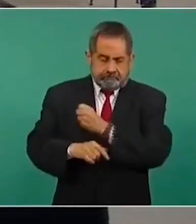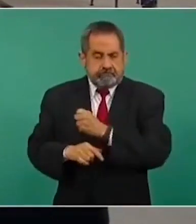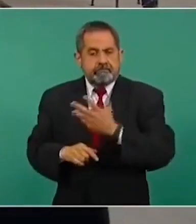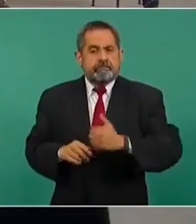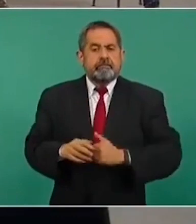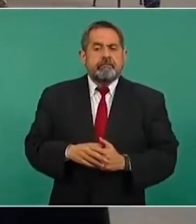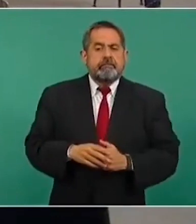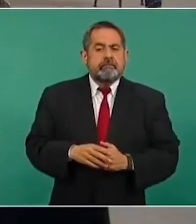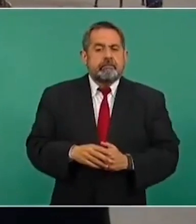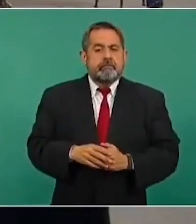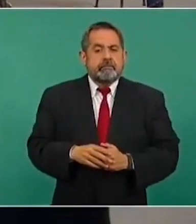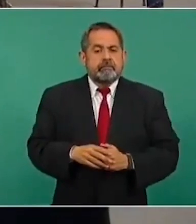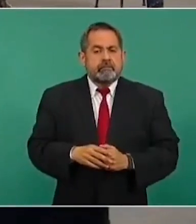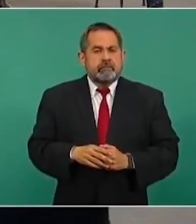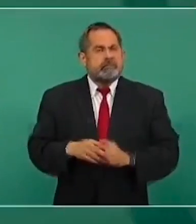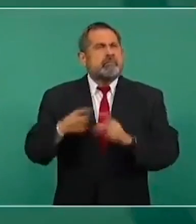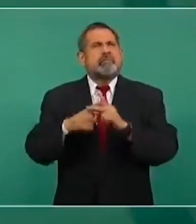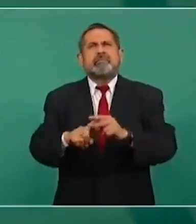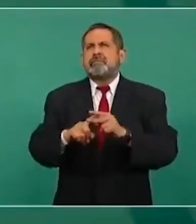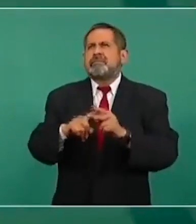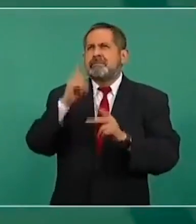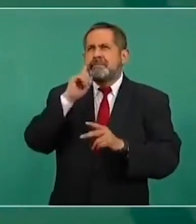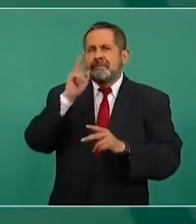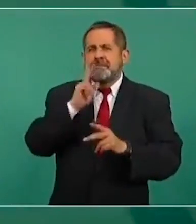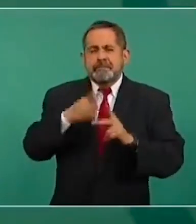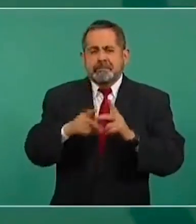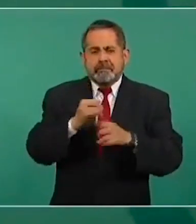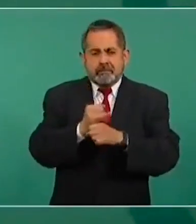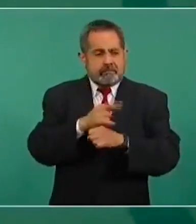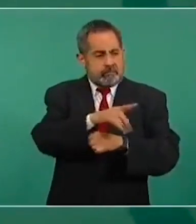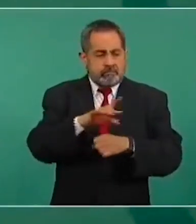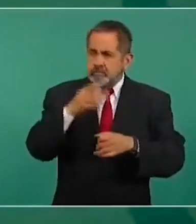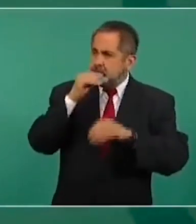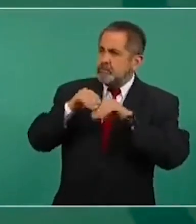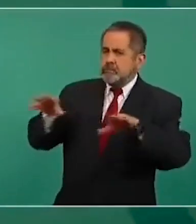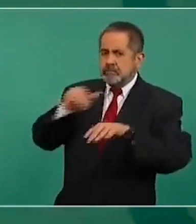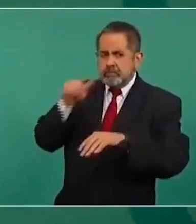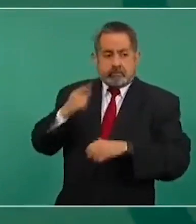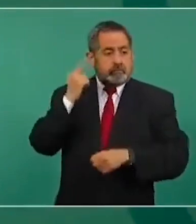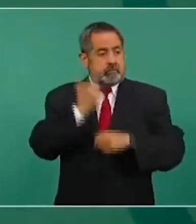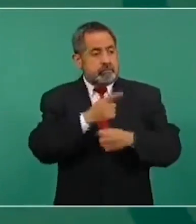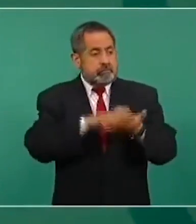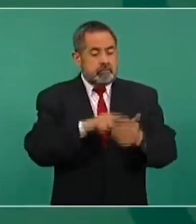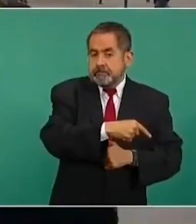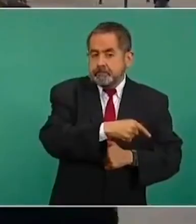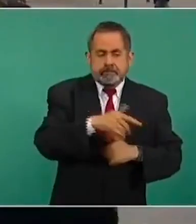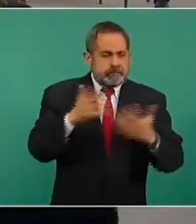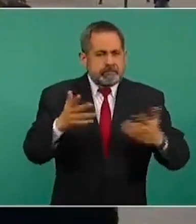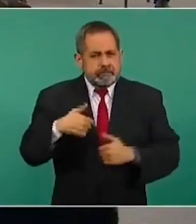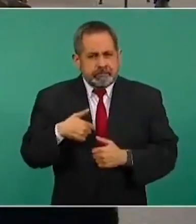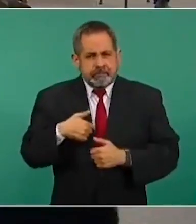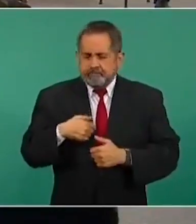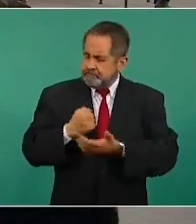o inició la averiguación, pero no dio a conocer que Ahumada estaba metido. Entonces yo